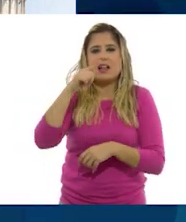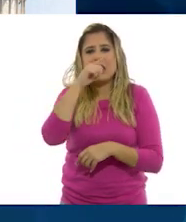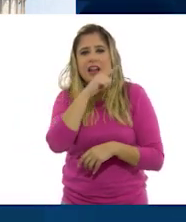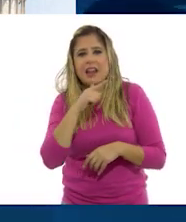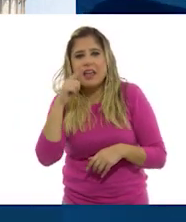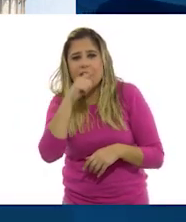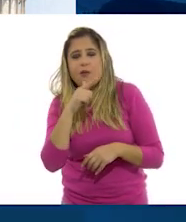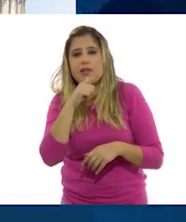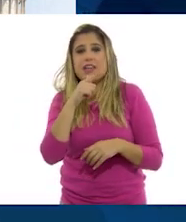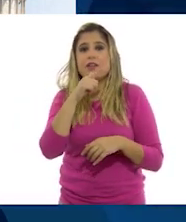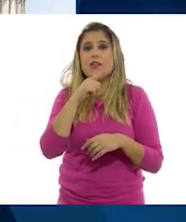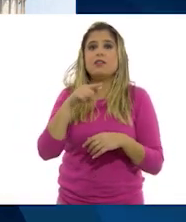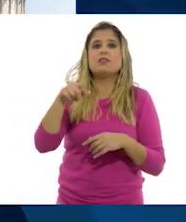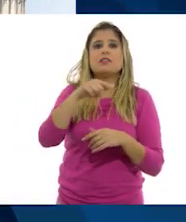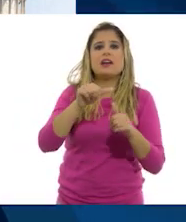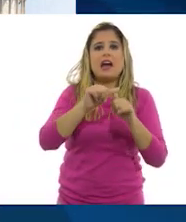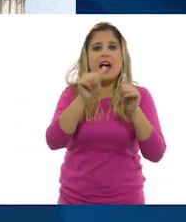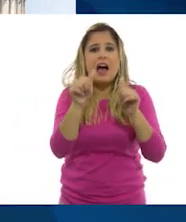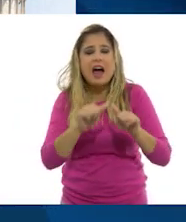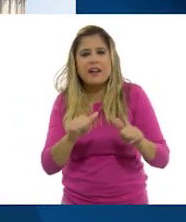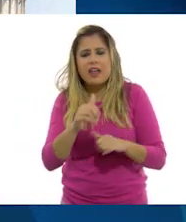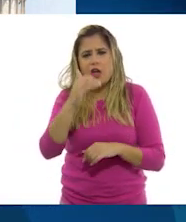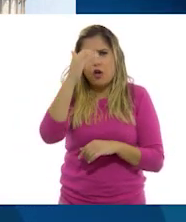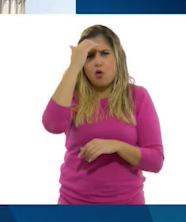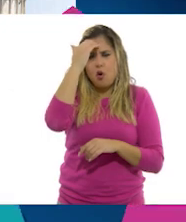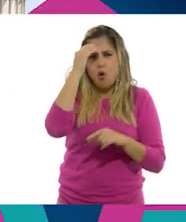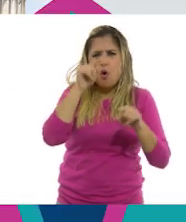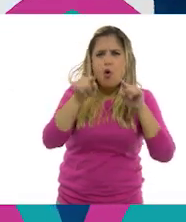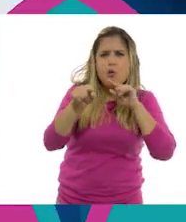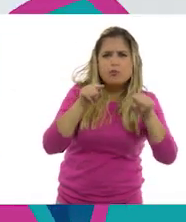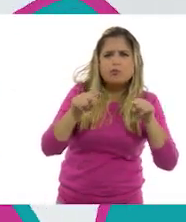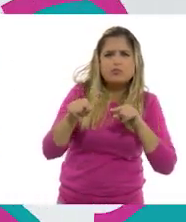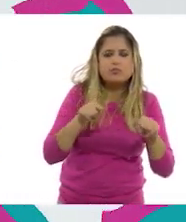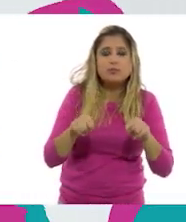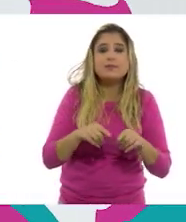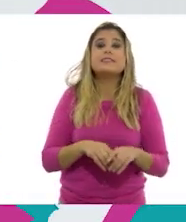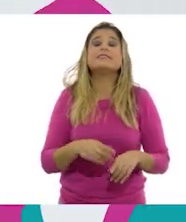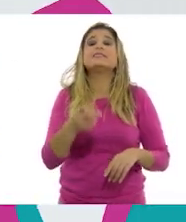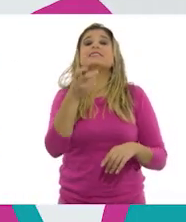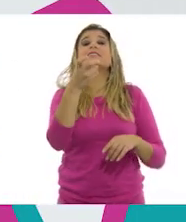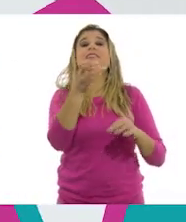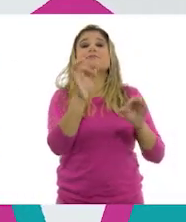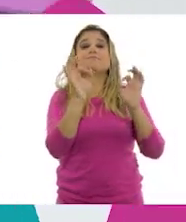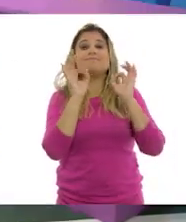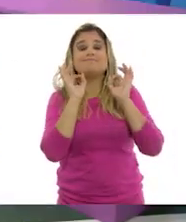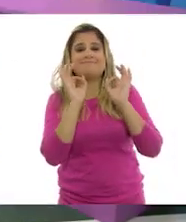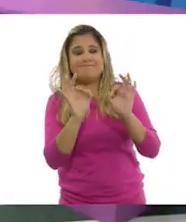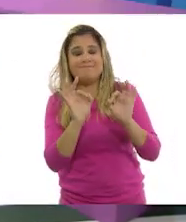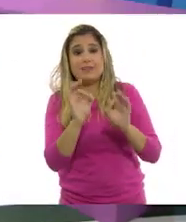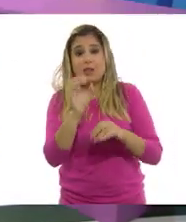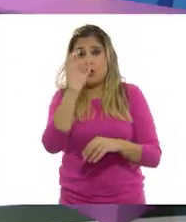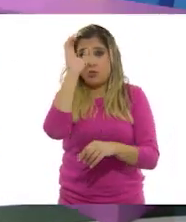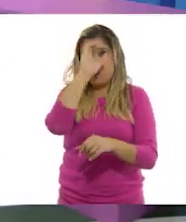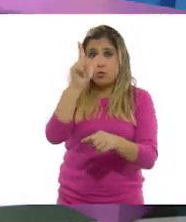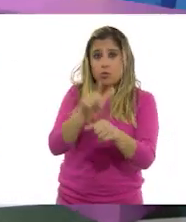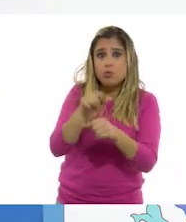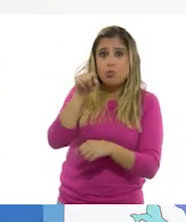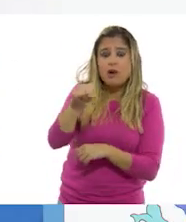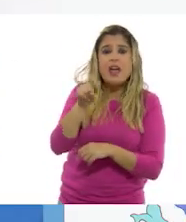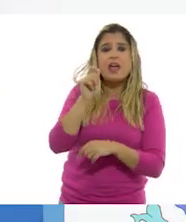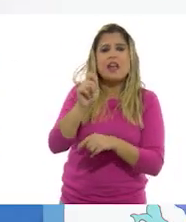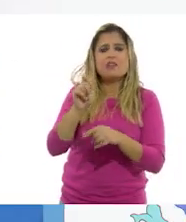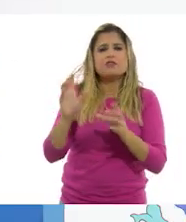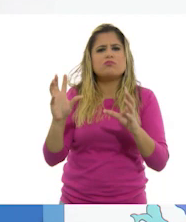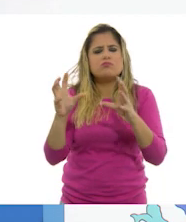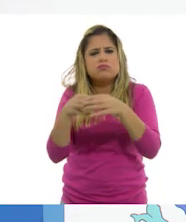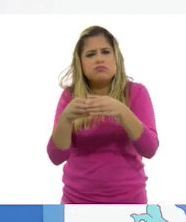las artes y los conocimientos. En efecto, Raulito. La cultura es un conjunto